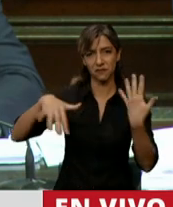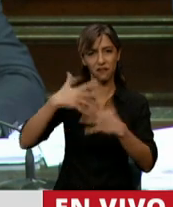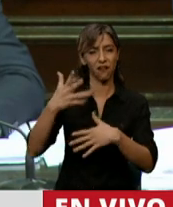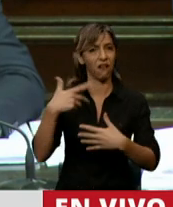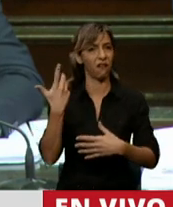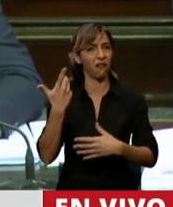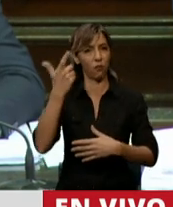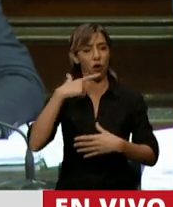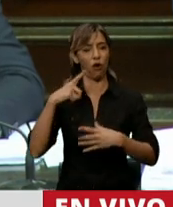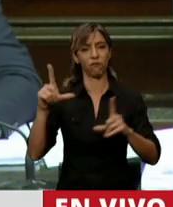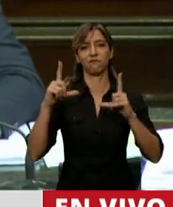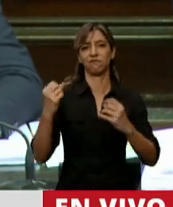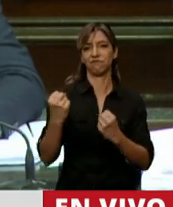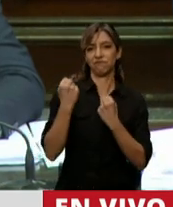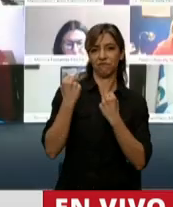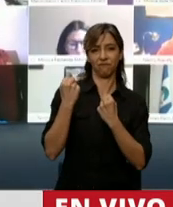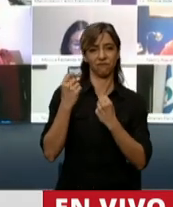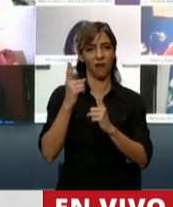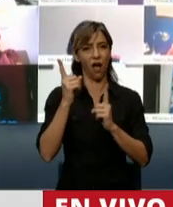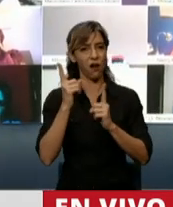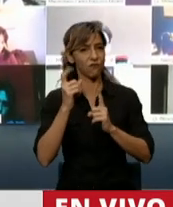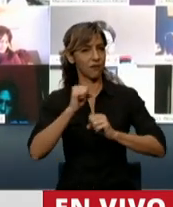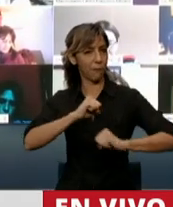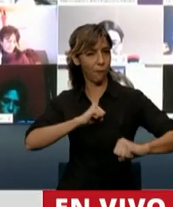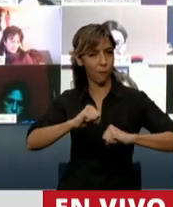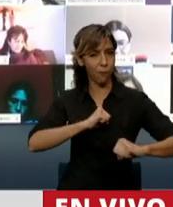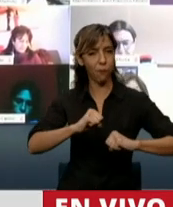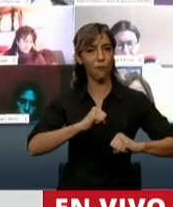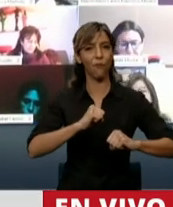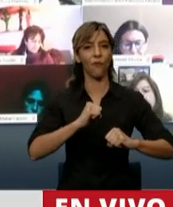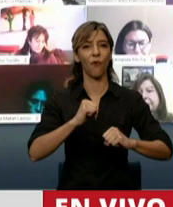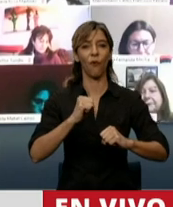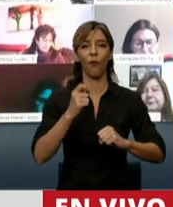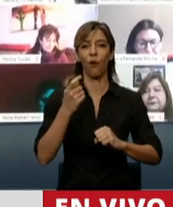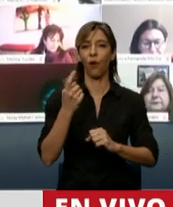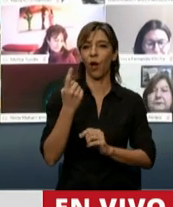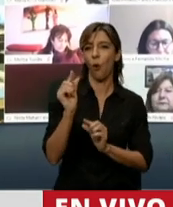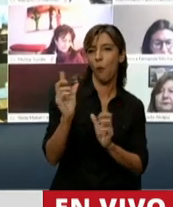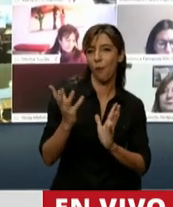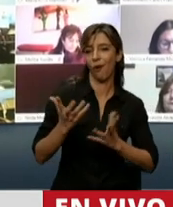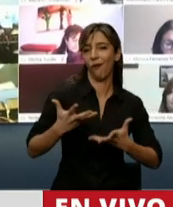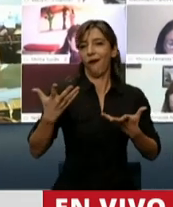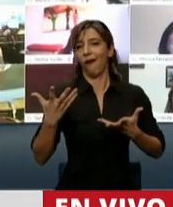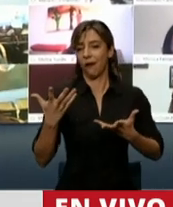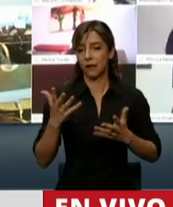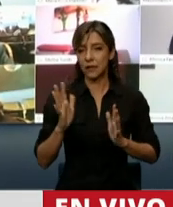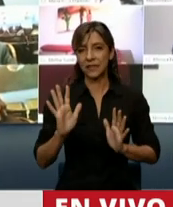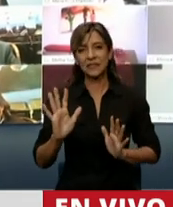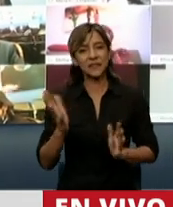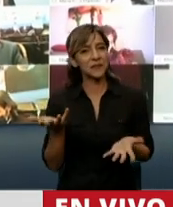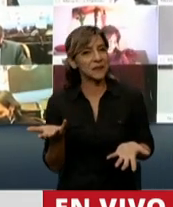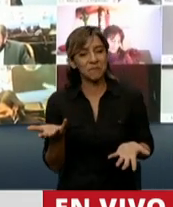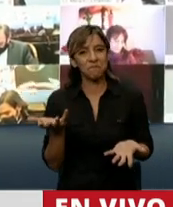mezclaban alguna prepotencia, mezclaban alguna soberbia para tratar de explicar lo